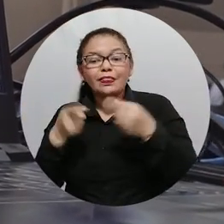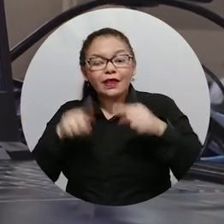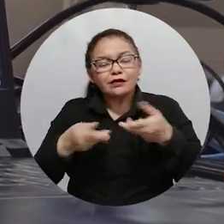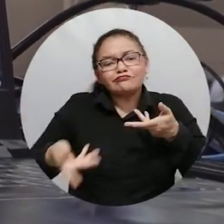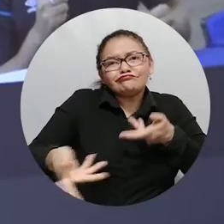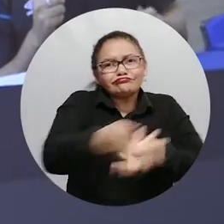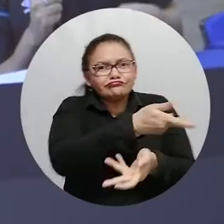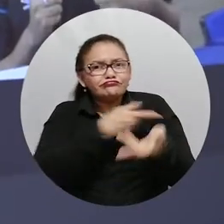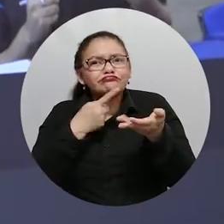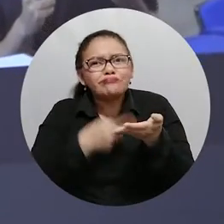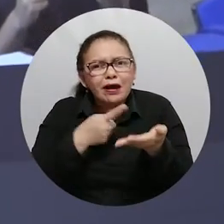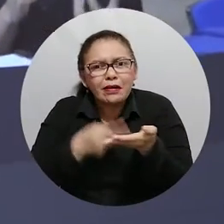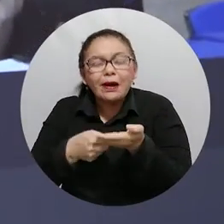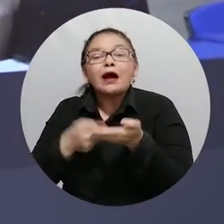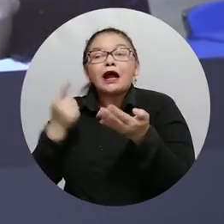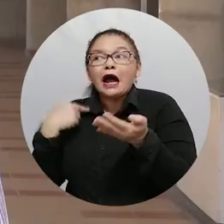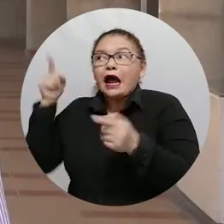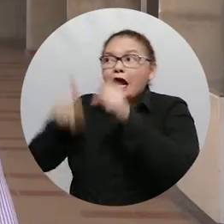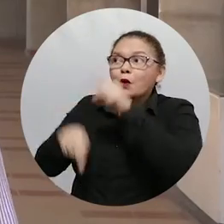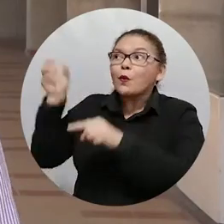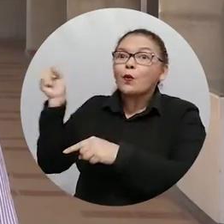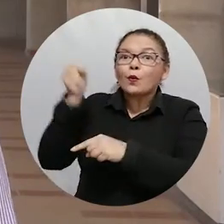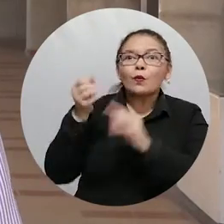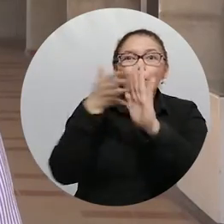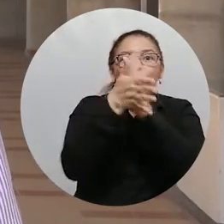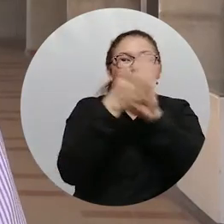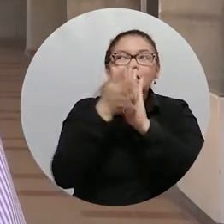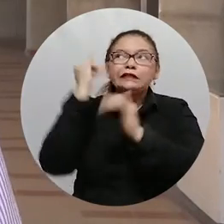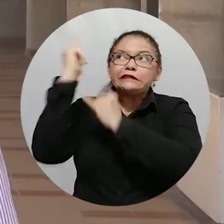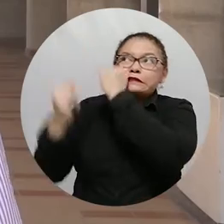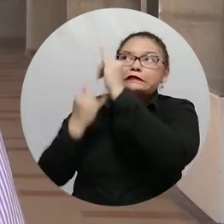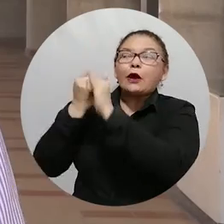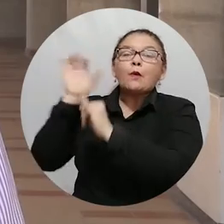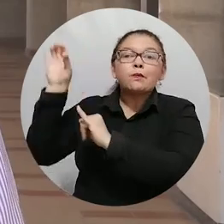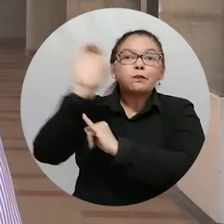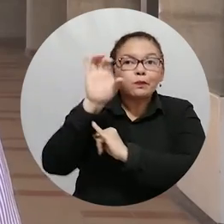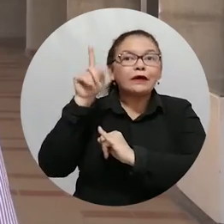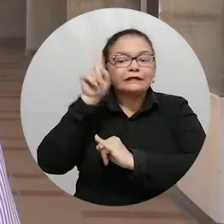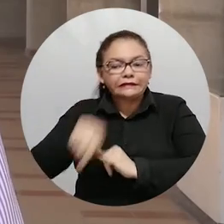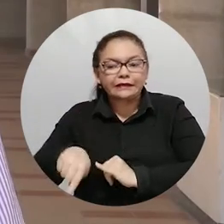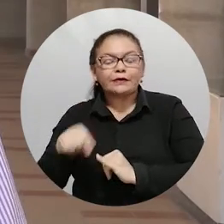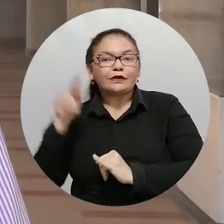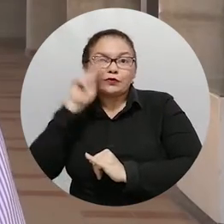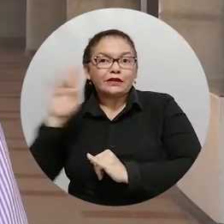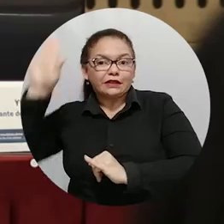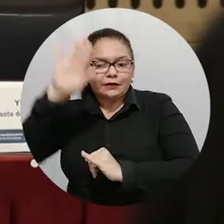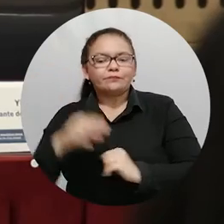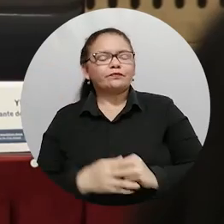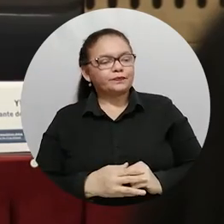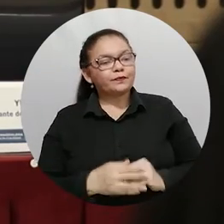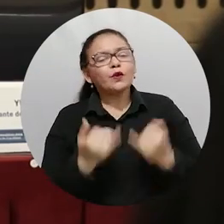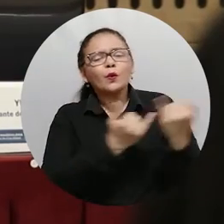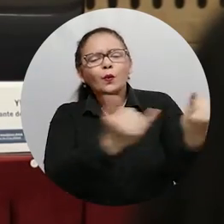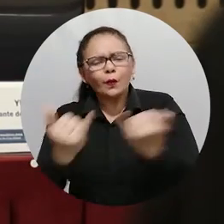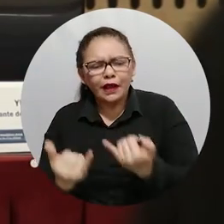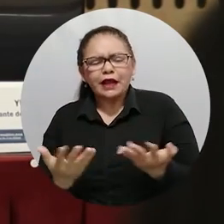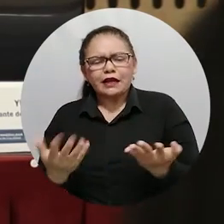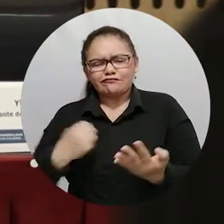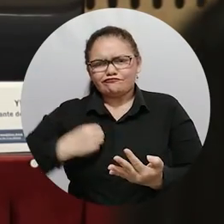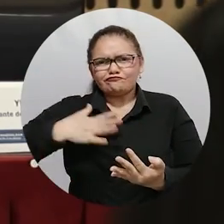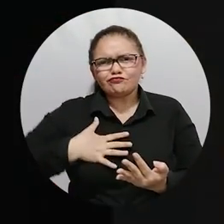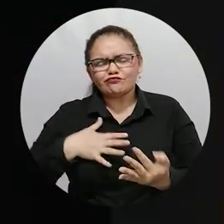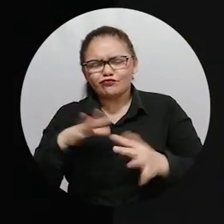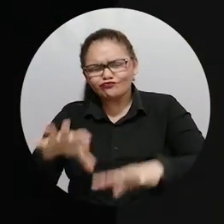invitados nacionales e internacionales. Es un espacio que ha contribuido a fortalecer la formación de los estudiantes de